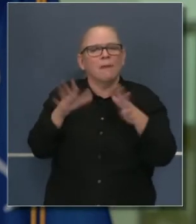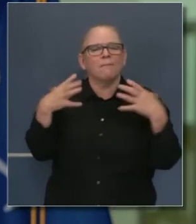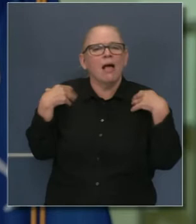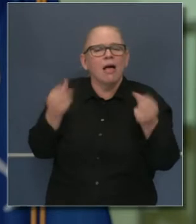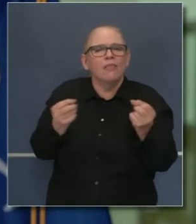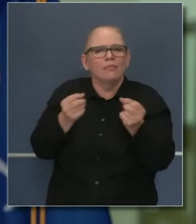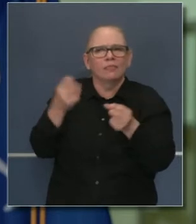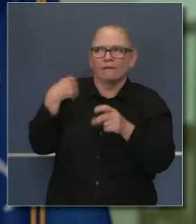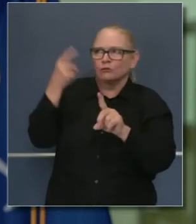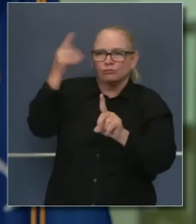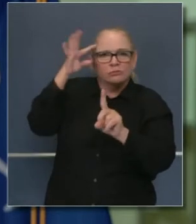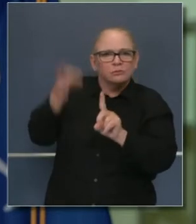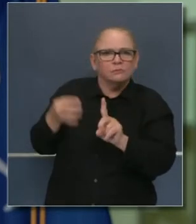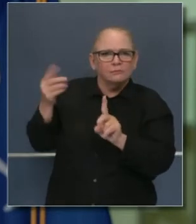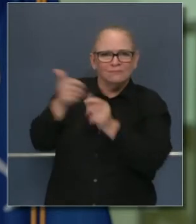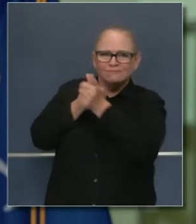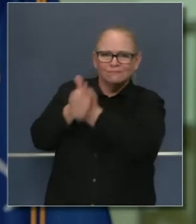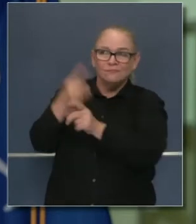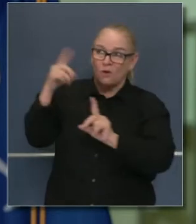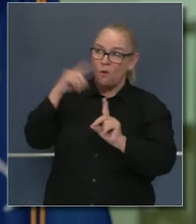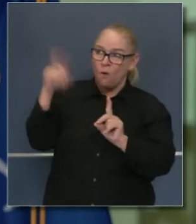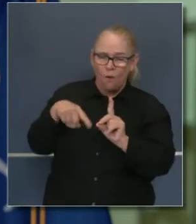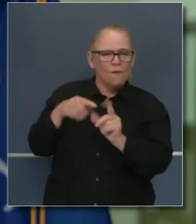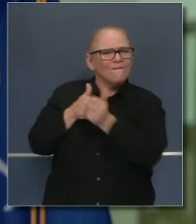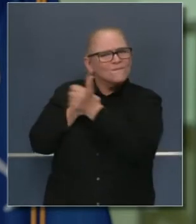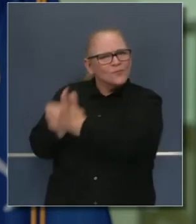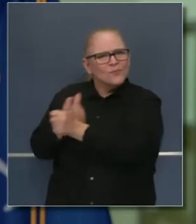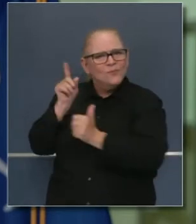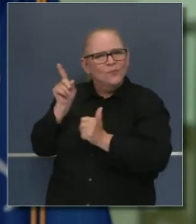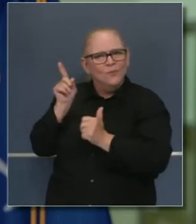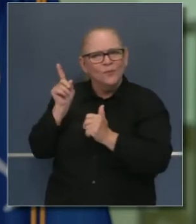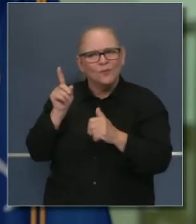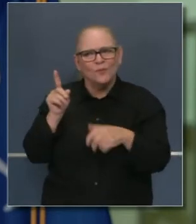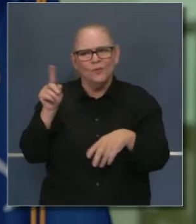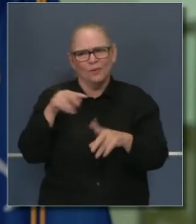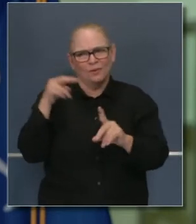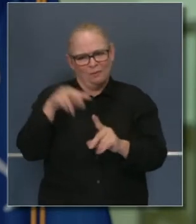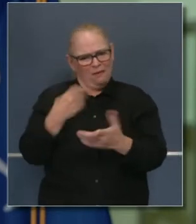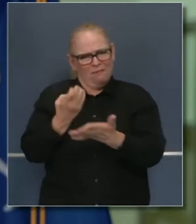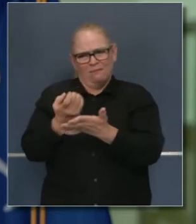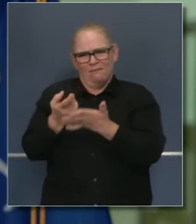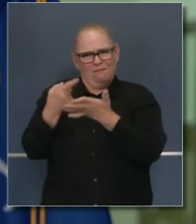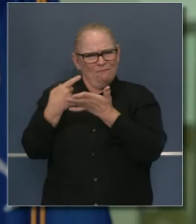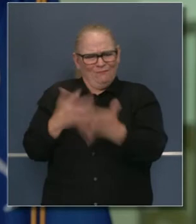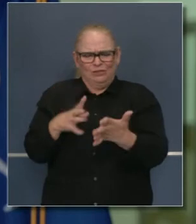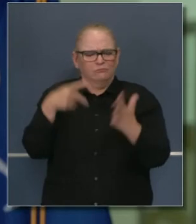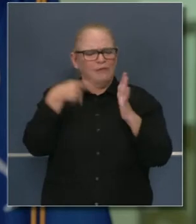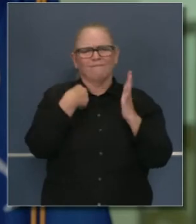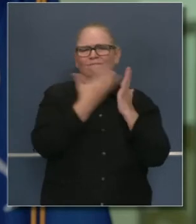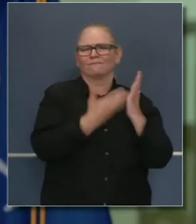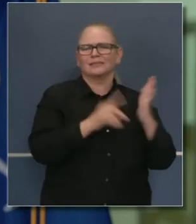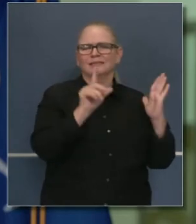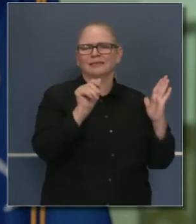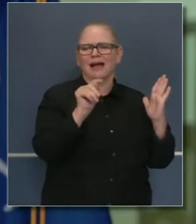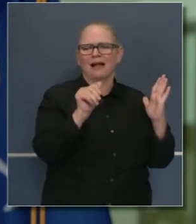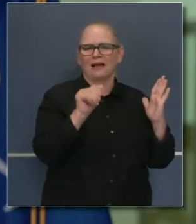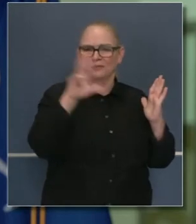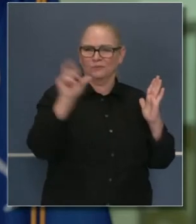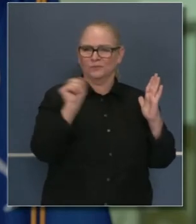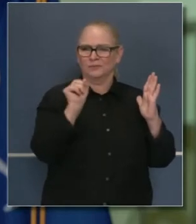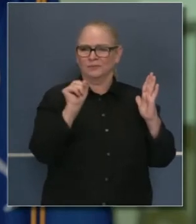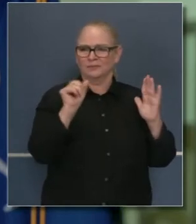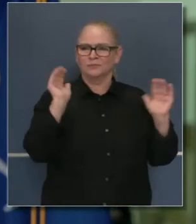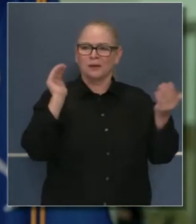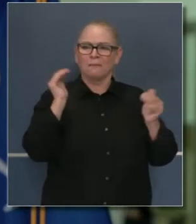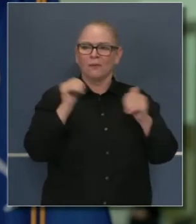respetar las normas de los oficiales de salud. La evidencia es clarísima, no solamente en los Estados Unidos, sino en el resto del mundo, de que